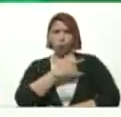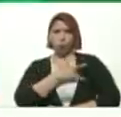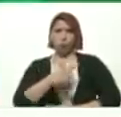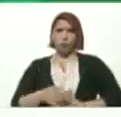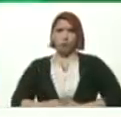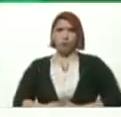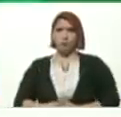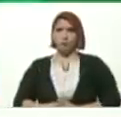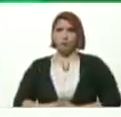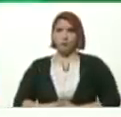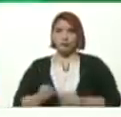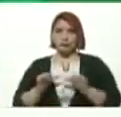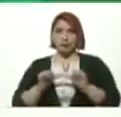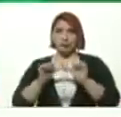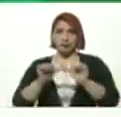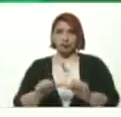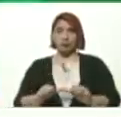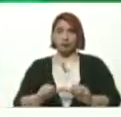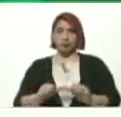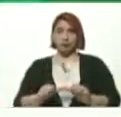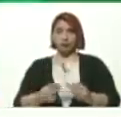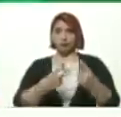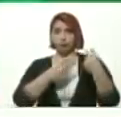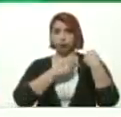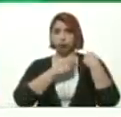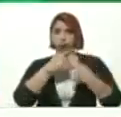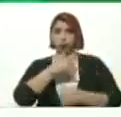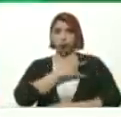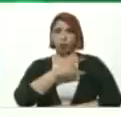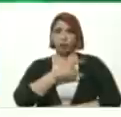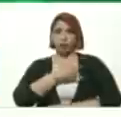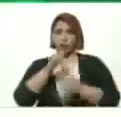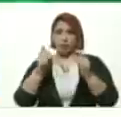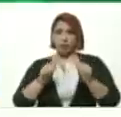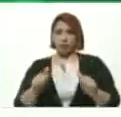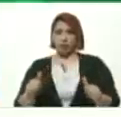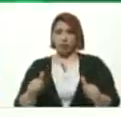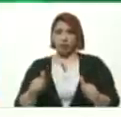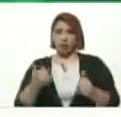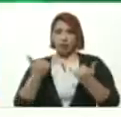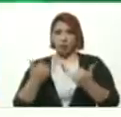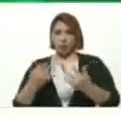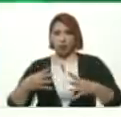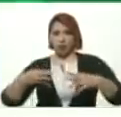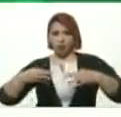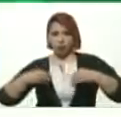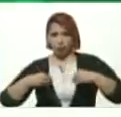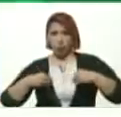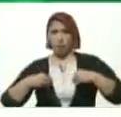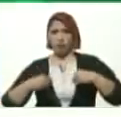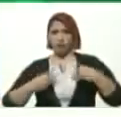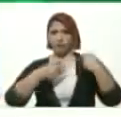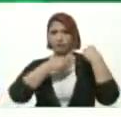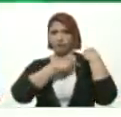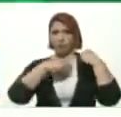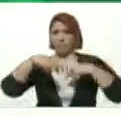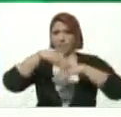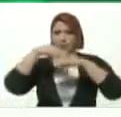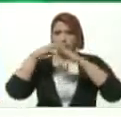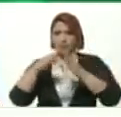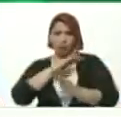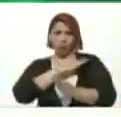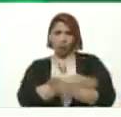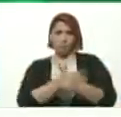Ella seguirá siendo Rectora De UNEARTE Y ahora asume Las riendas Del ministerio